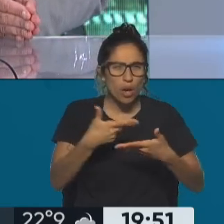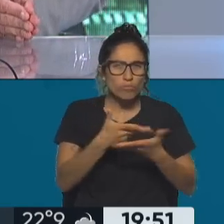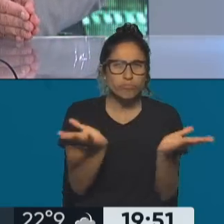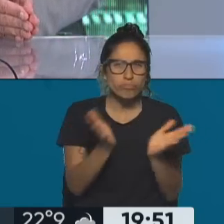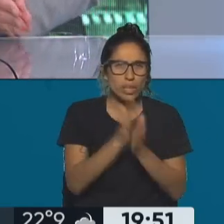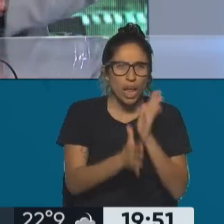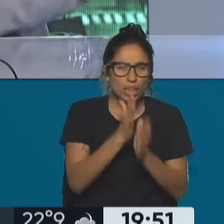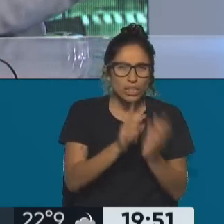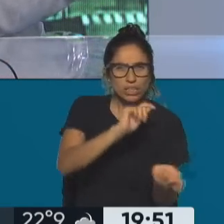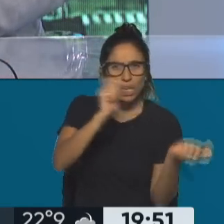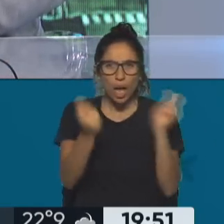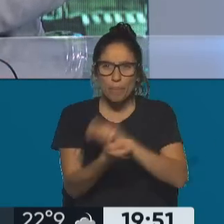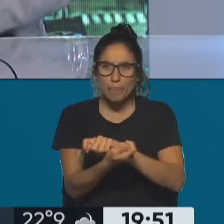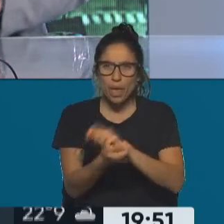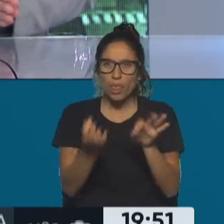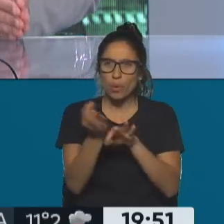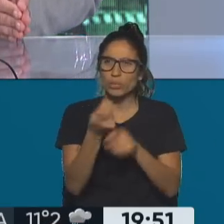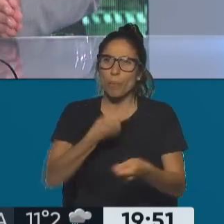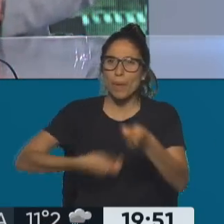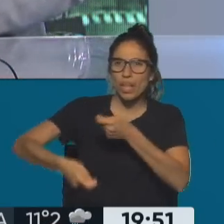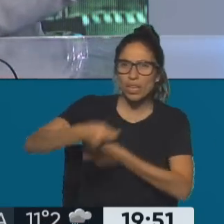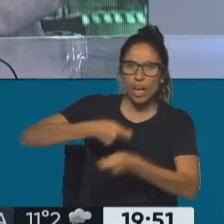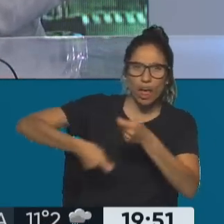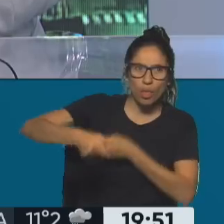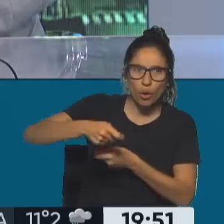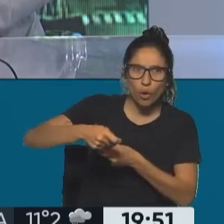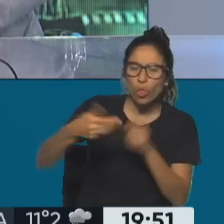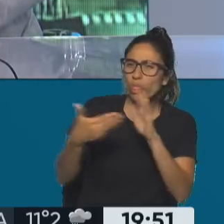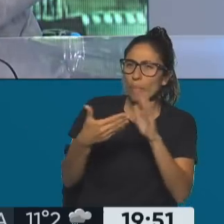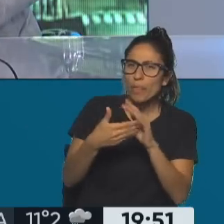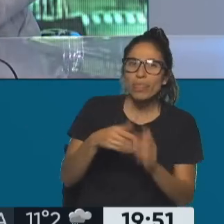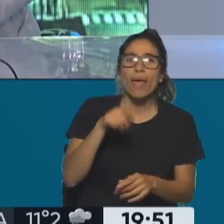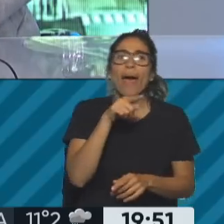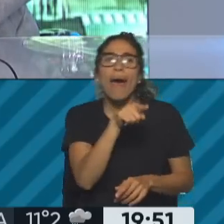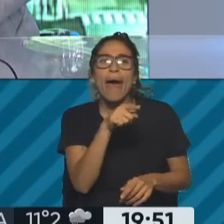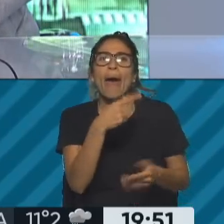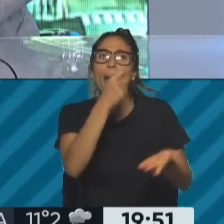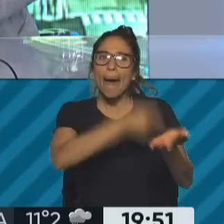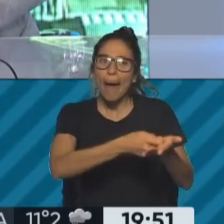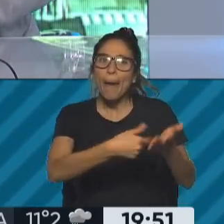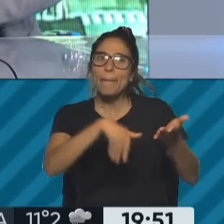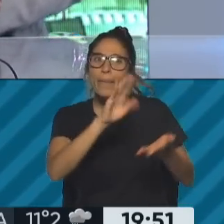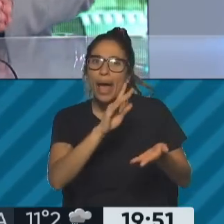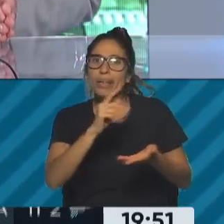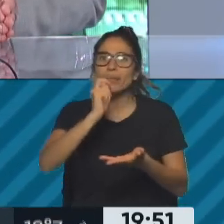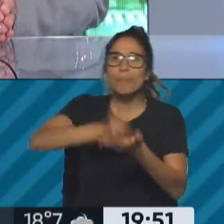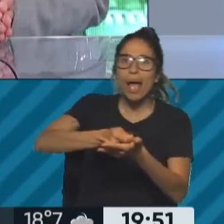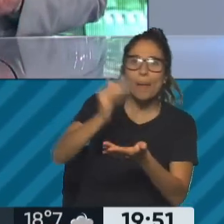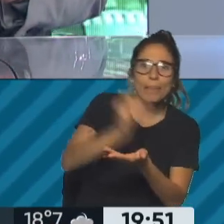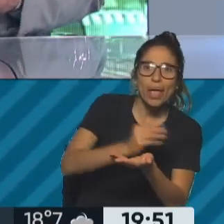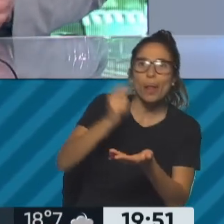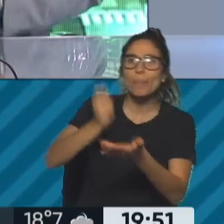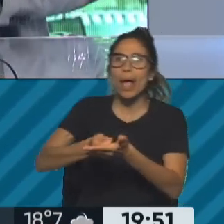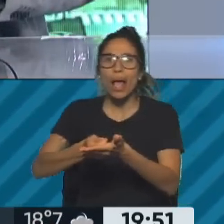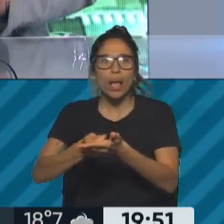de mercado, donde la calidad de la educación va a depender cuánto más podés poner vos respecto del cheque que te dio el Estado para comprar tu